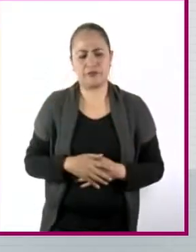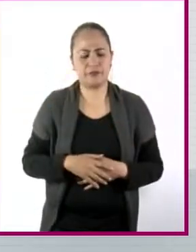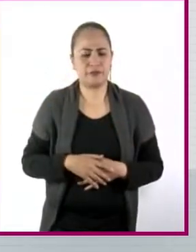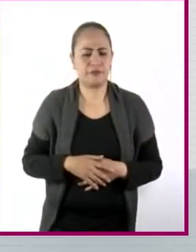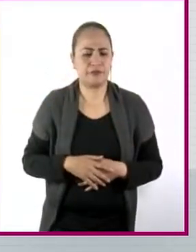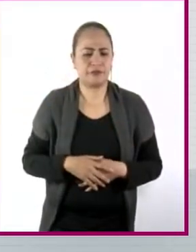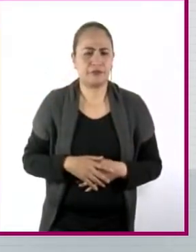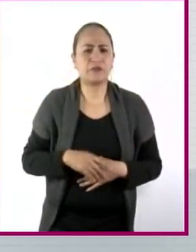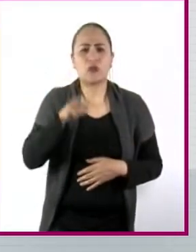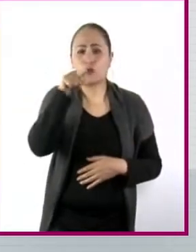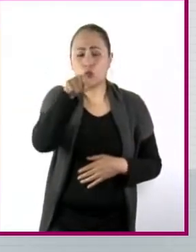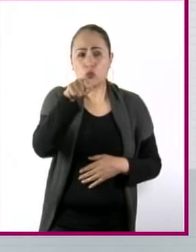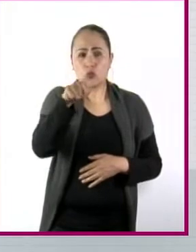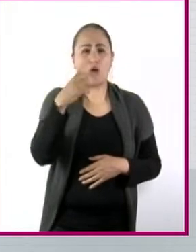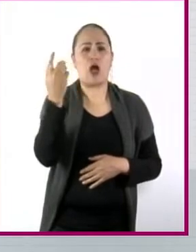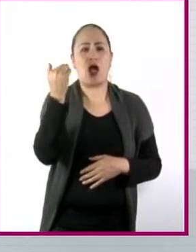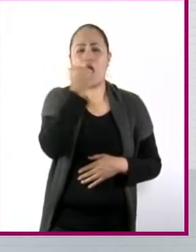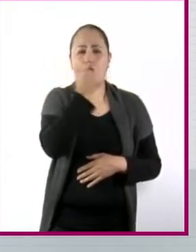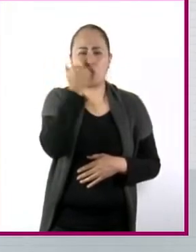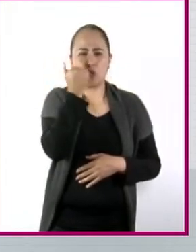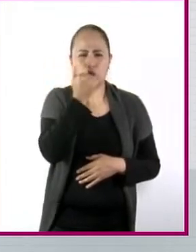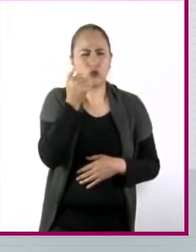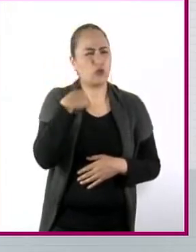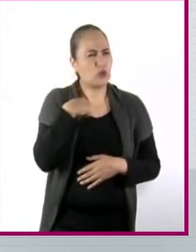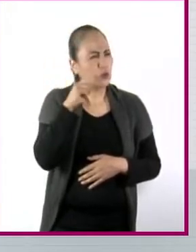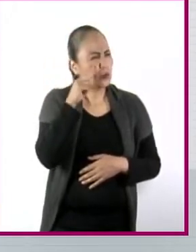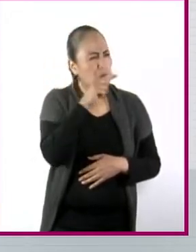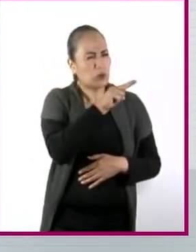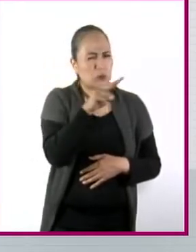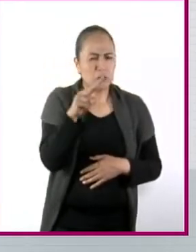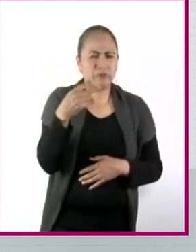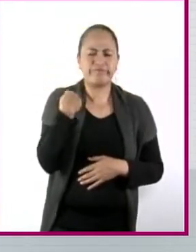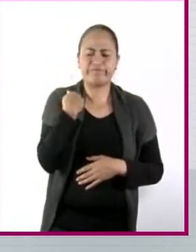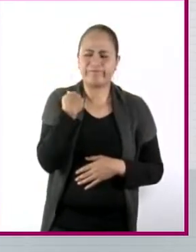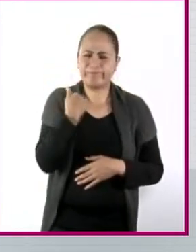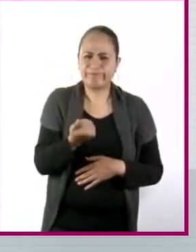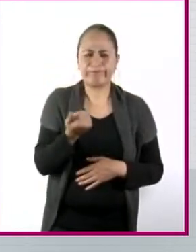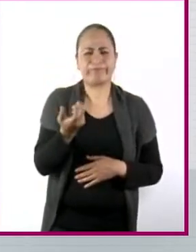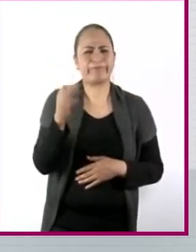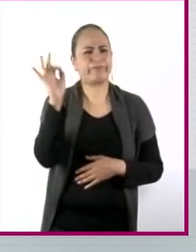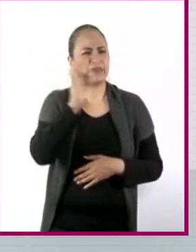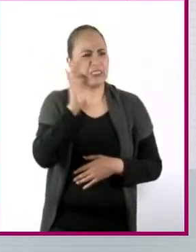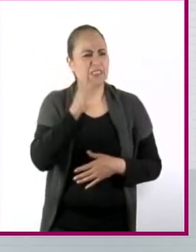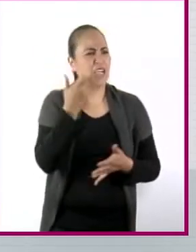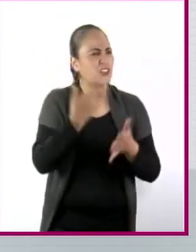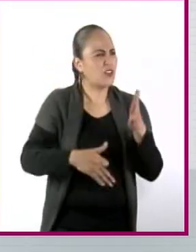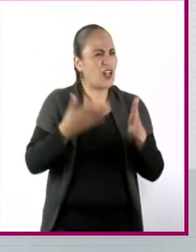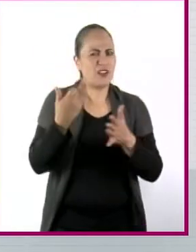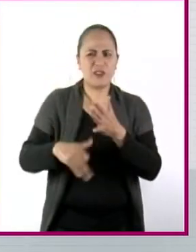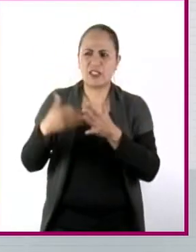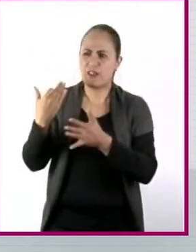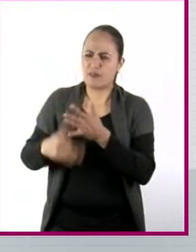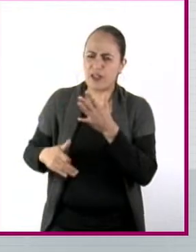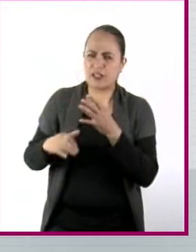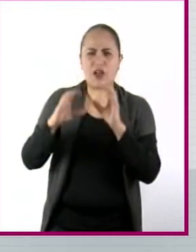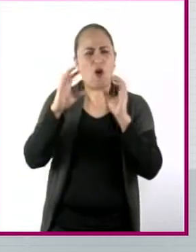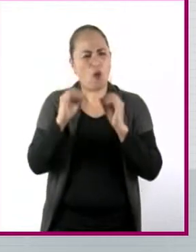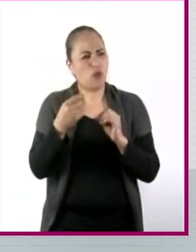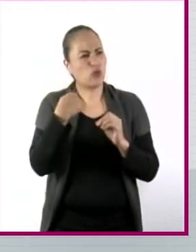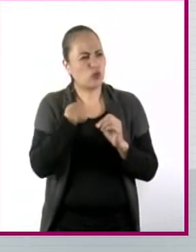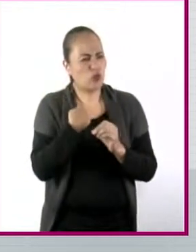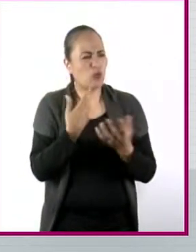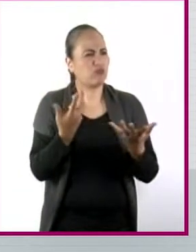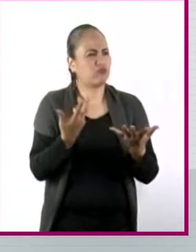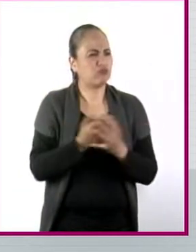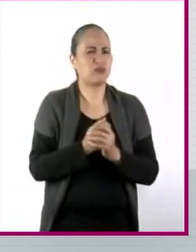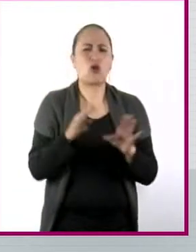como estudiante, tú puedes ver estas, a lo mejor estas deficiencias, ¿no? O por ahí, por donde tú puedes